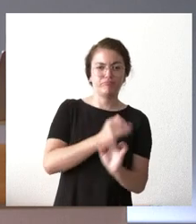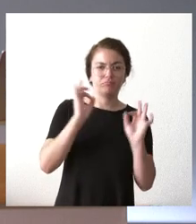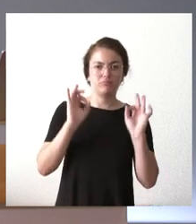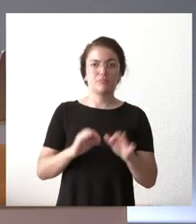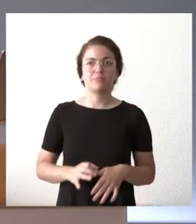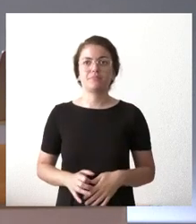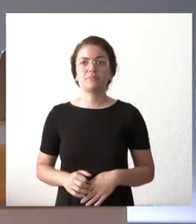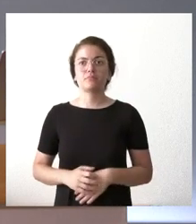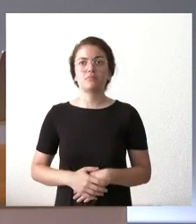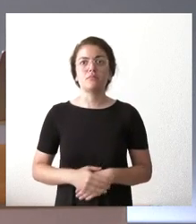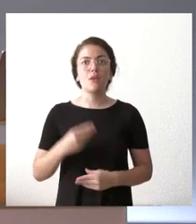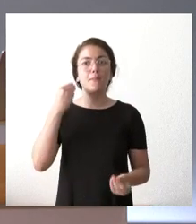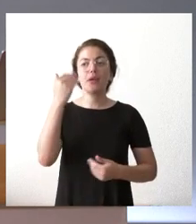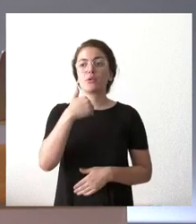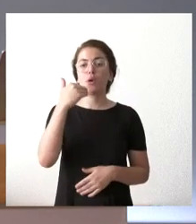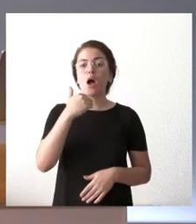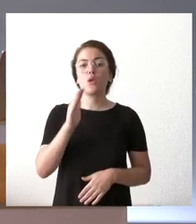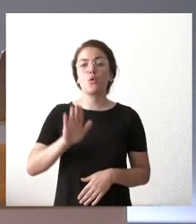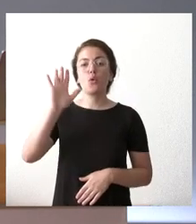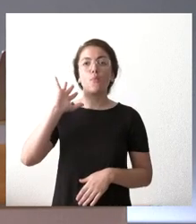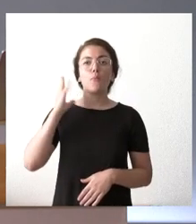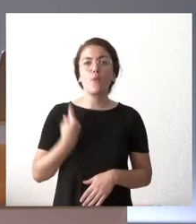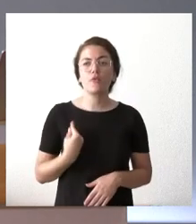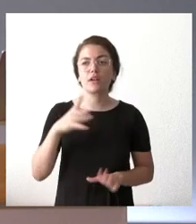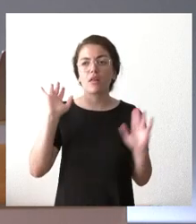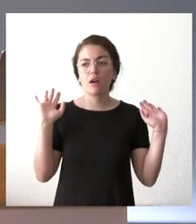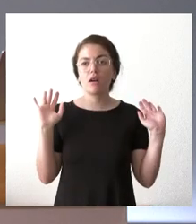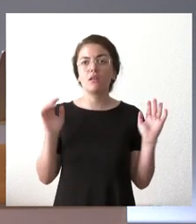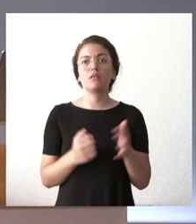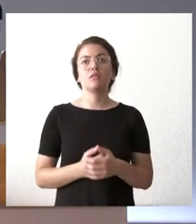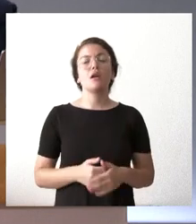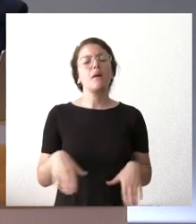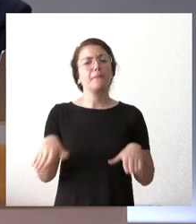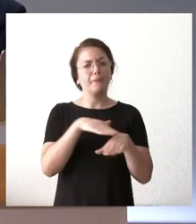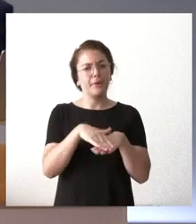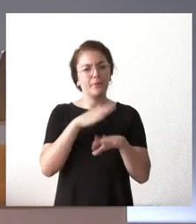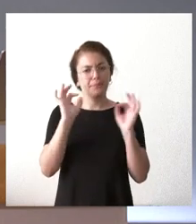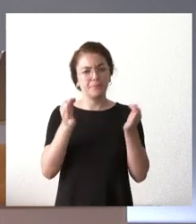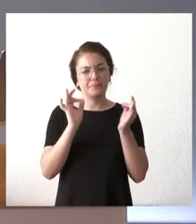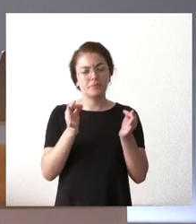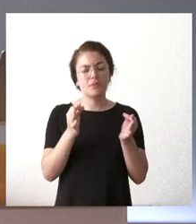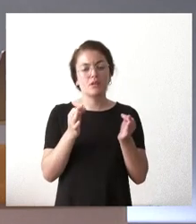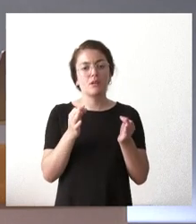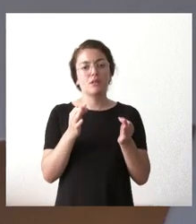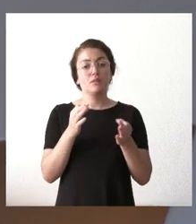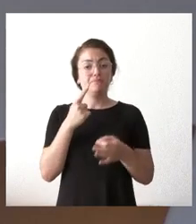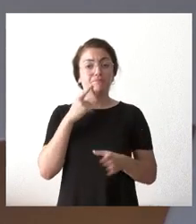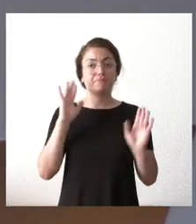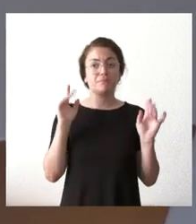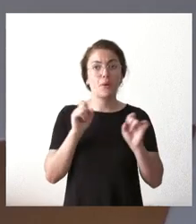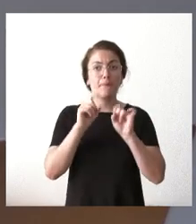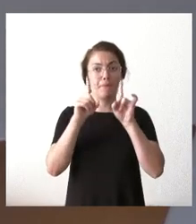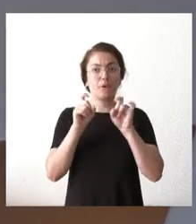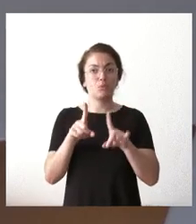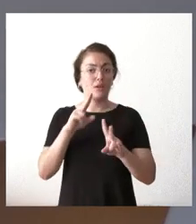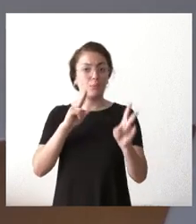Creo que quedaba algo pendiente sobre Ponferrada ¿puede ser? Ah, perdón sí bueno esa otra pregunta la